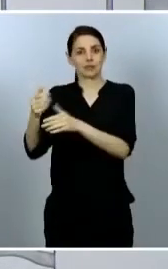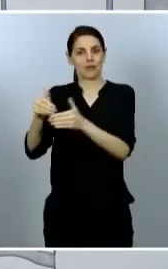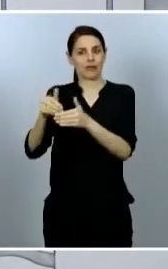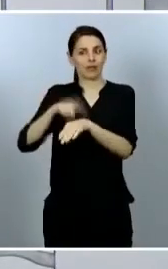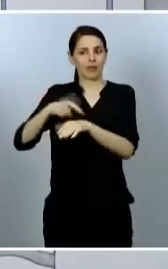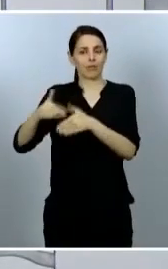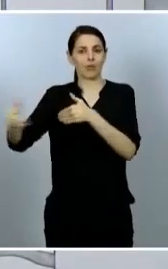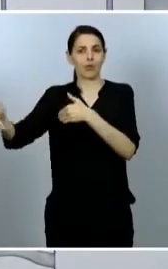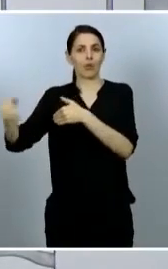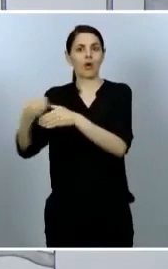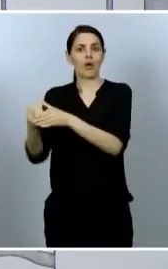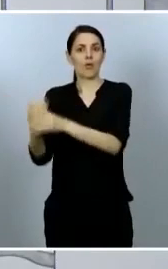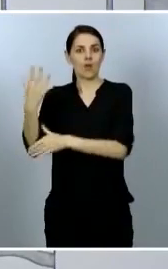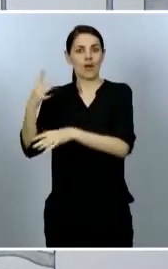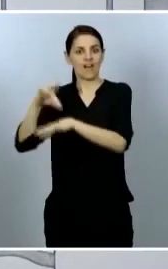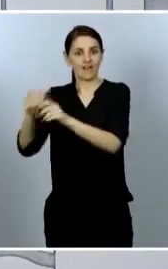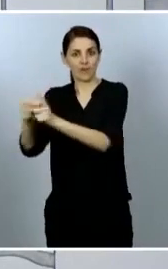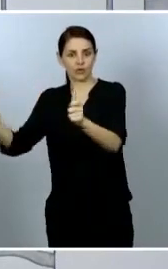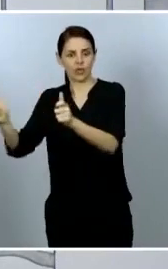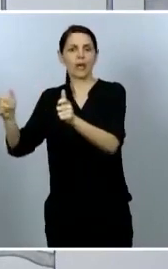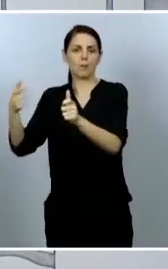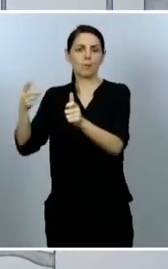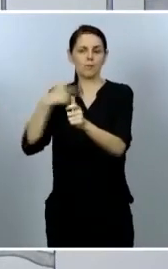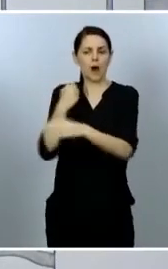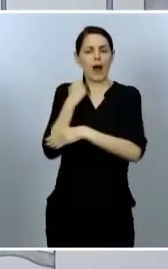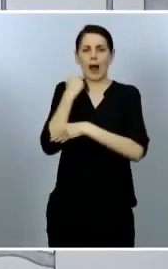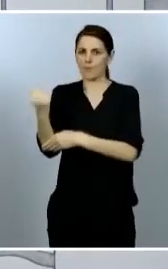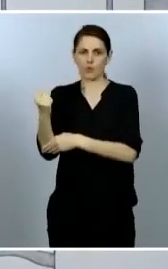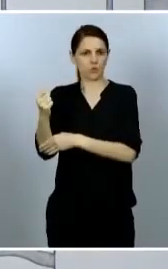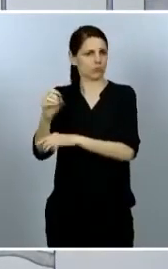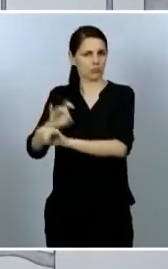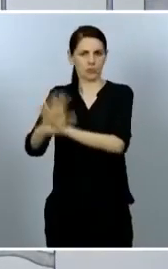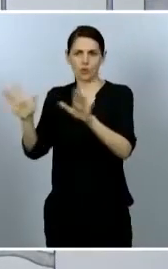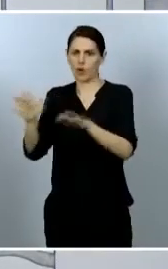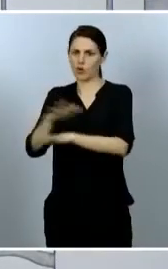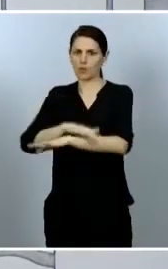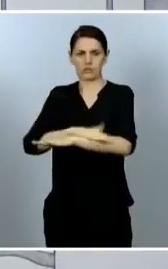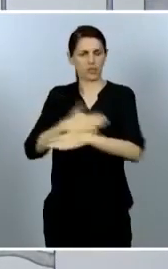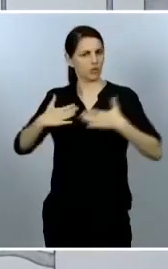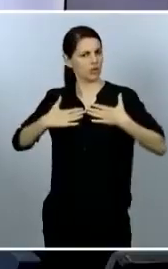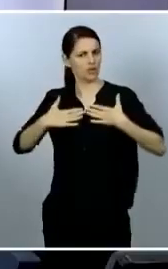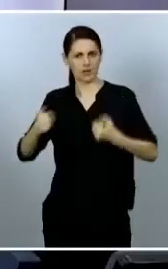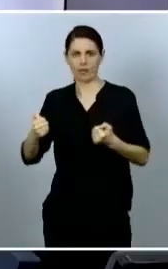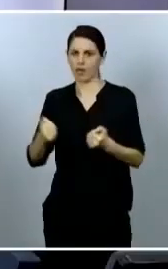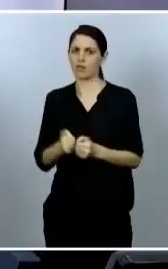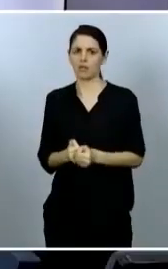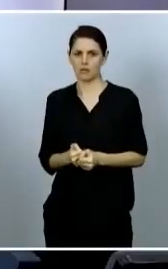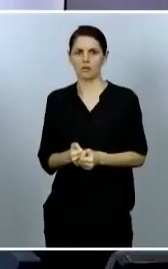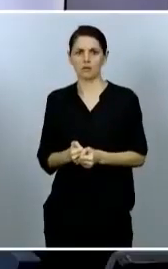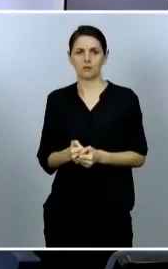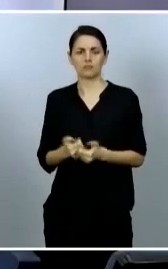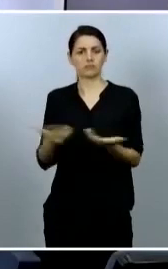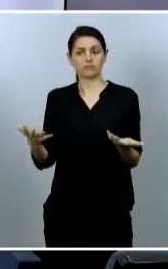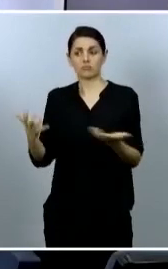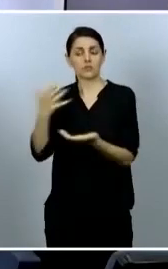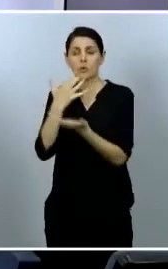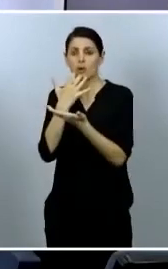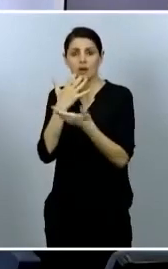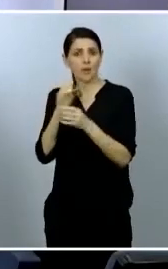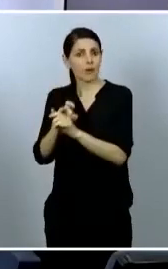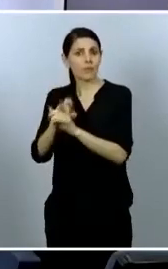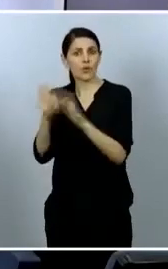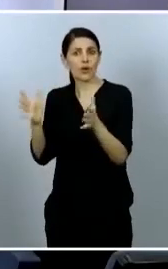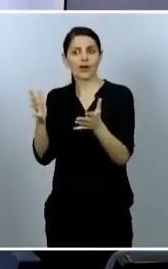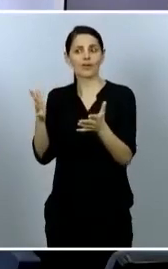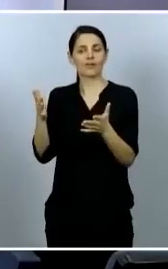contarán, como no, con toda la ayuda y con la colaboración del Ministerio de Sanidad en un claro ejemplo de cuál es la visión de